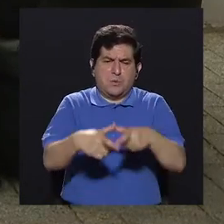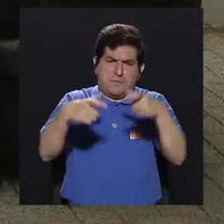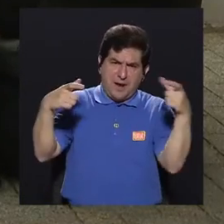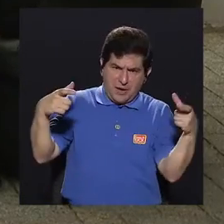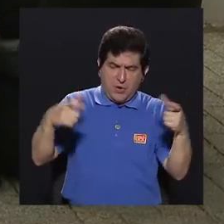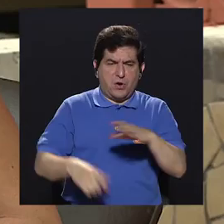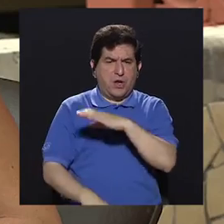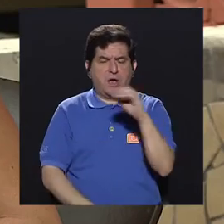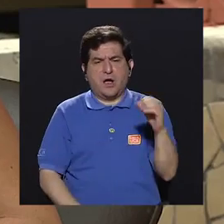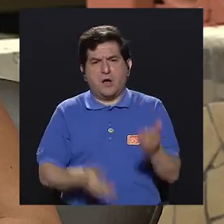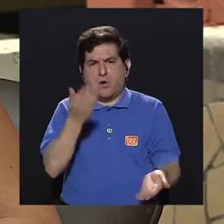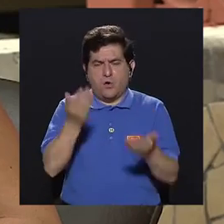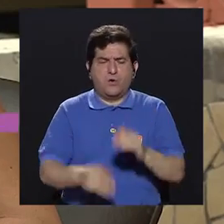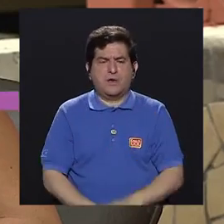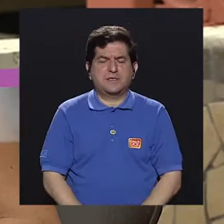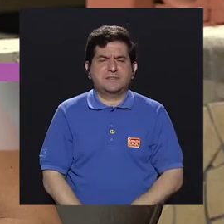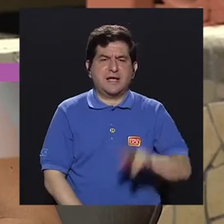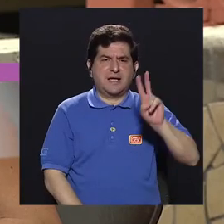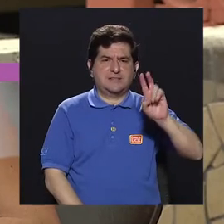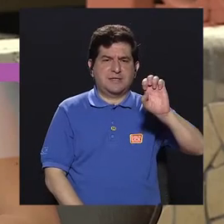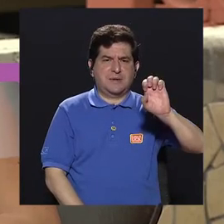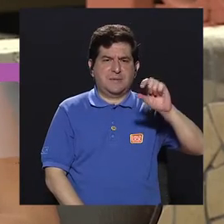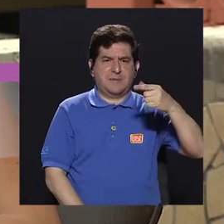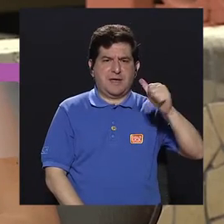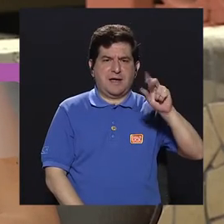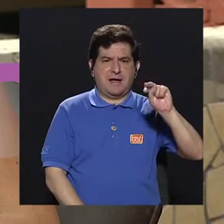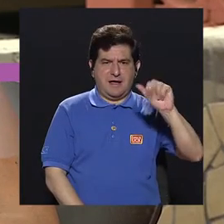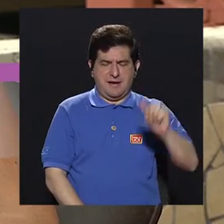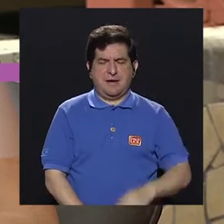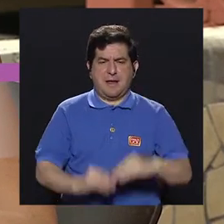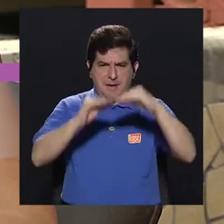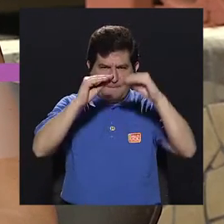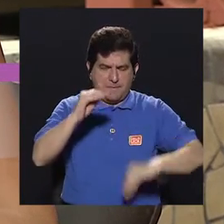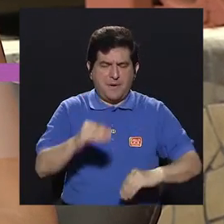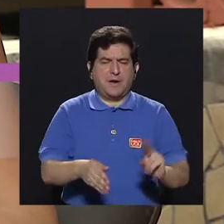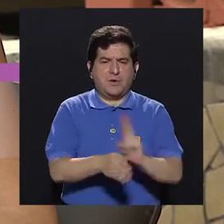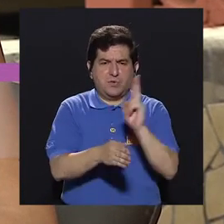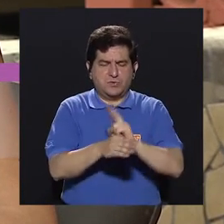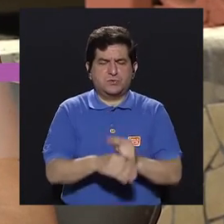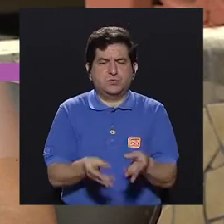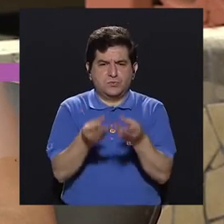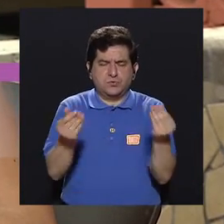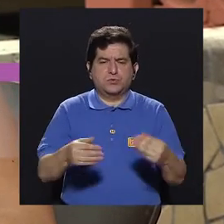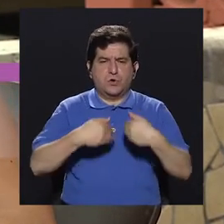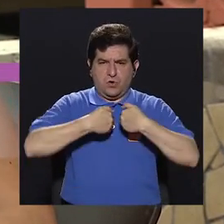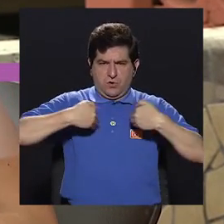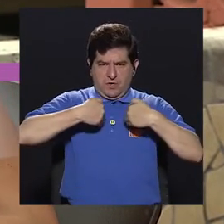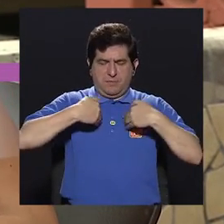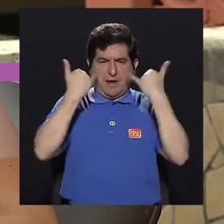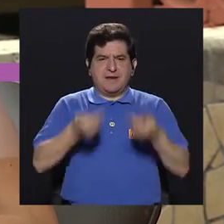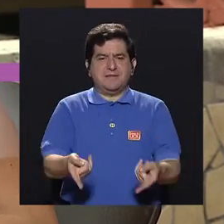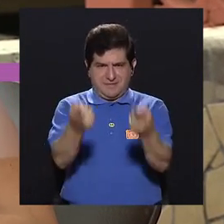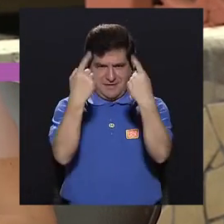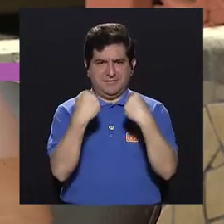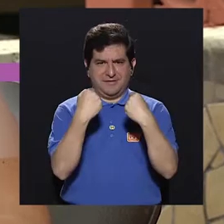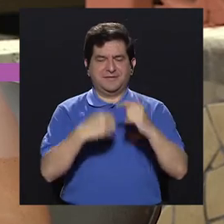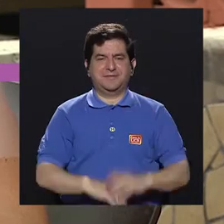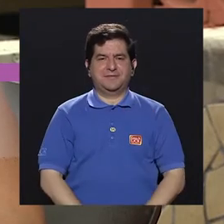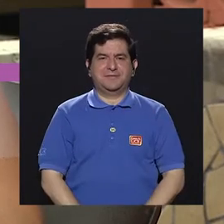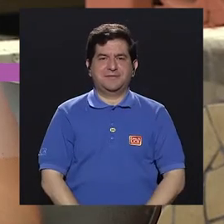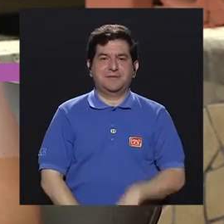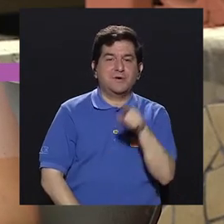o que tienen un menor consumo de productos de origen animal. Entonces, volvemos con eso.